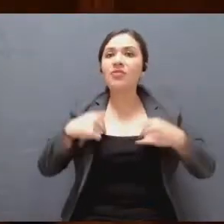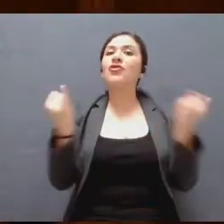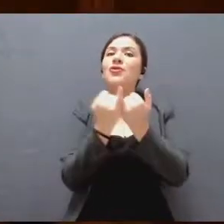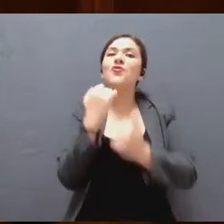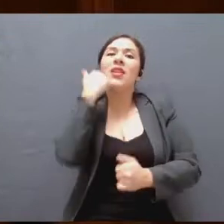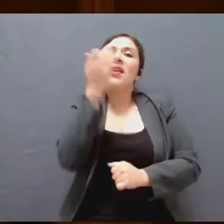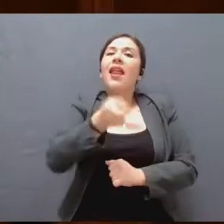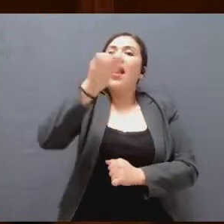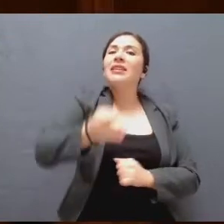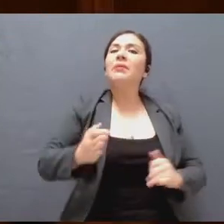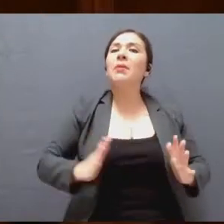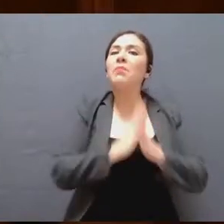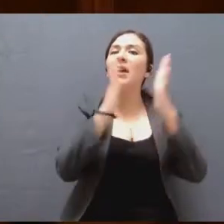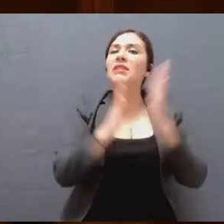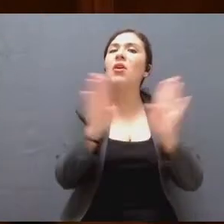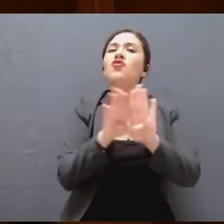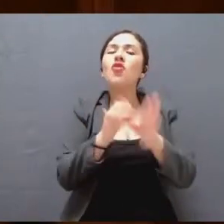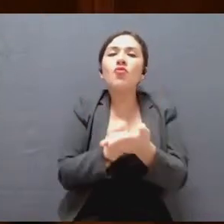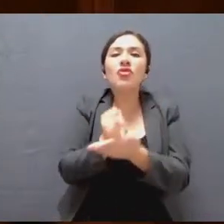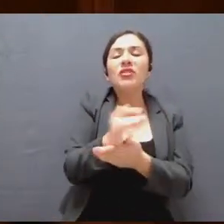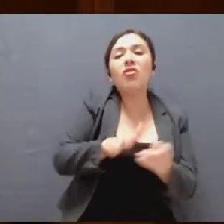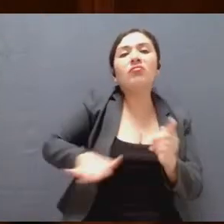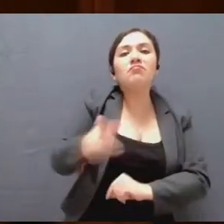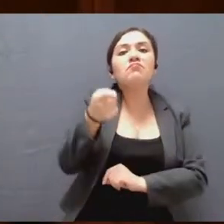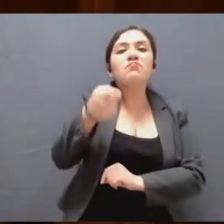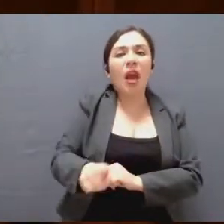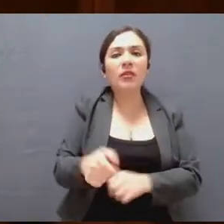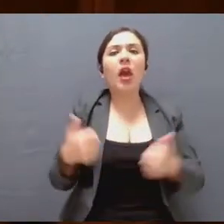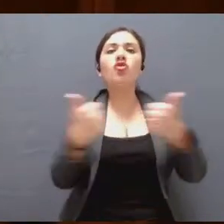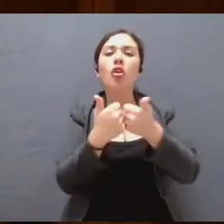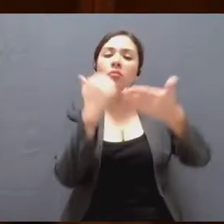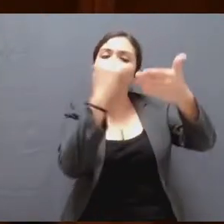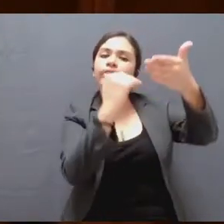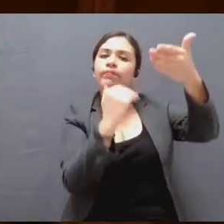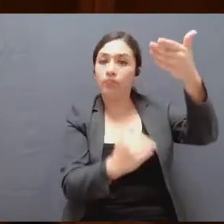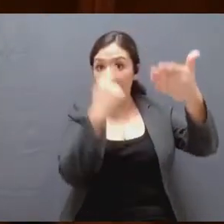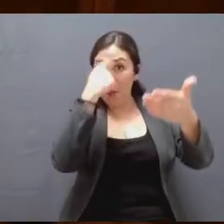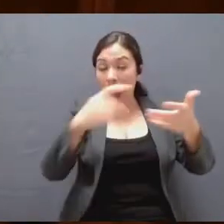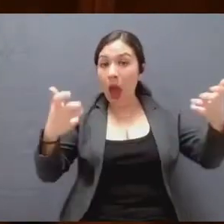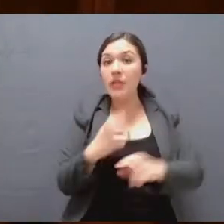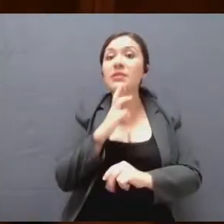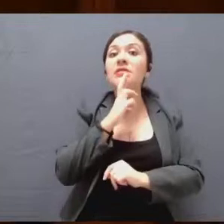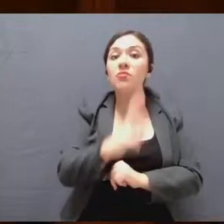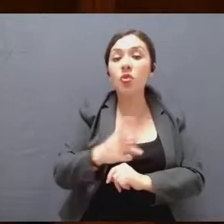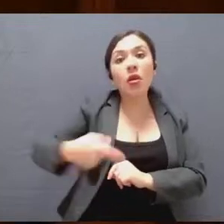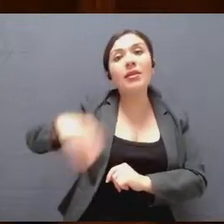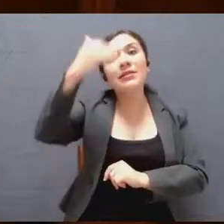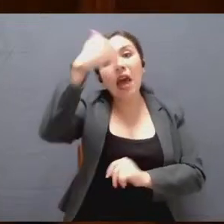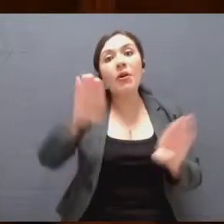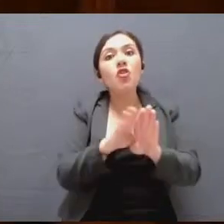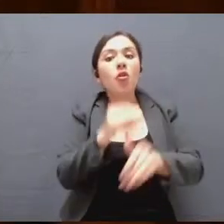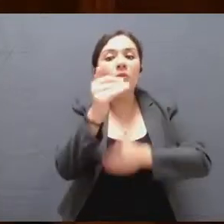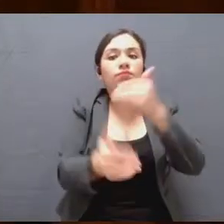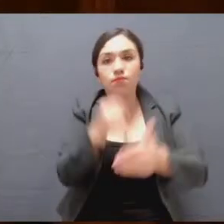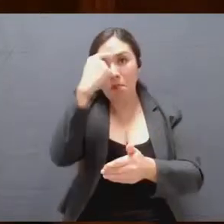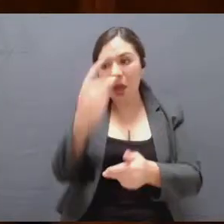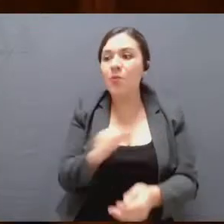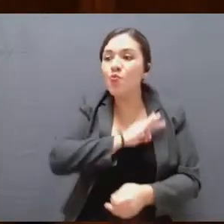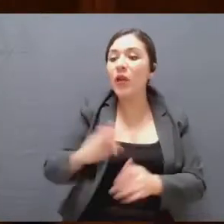decisiones públicas, mediante una agenda de resultados y partícipe de avances para proponer la participación.